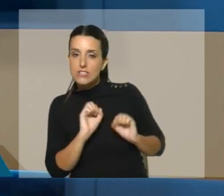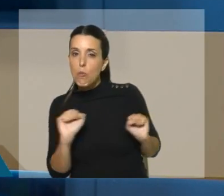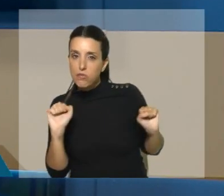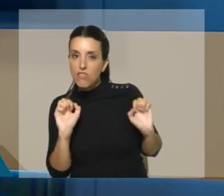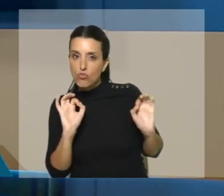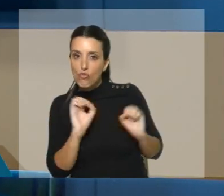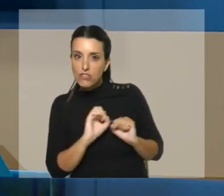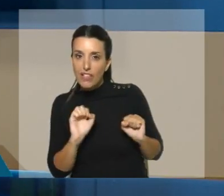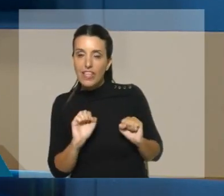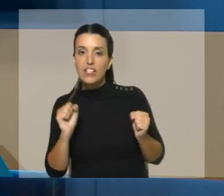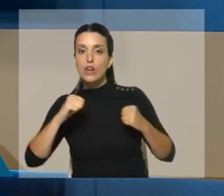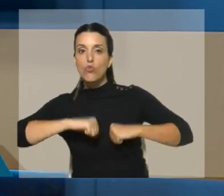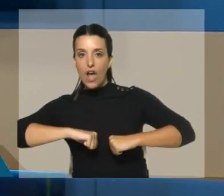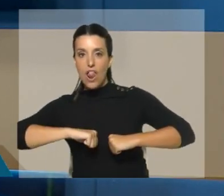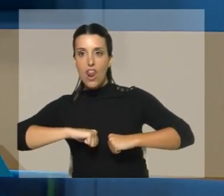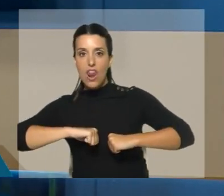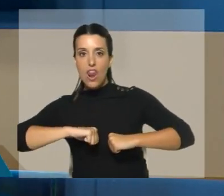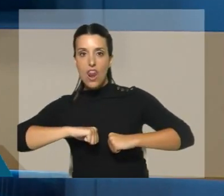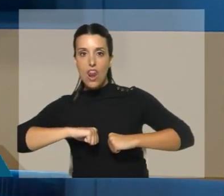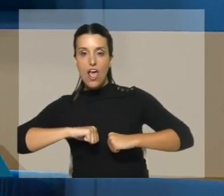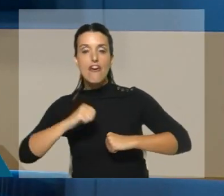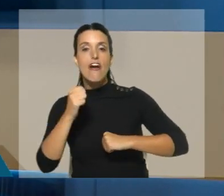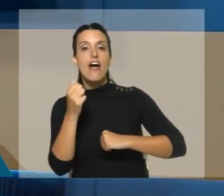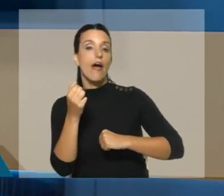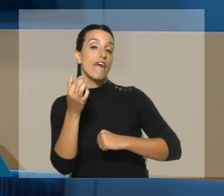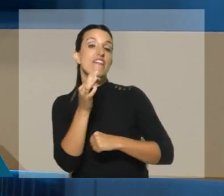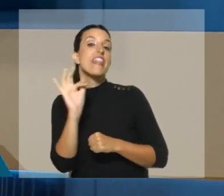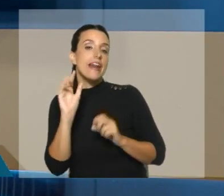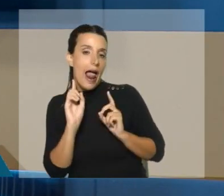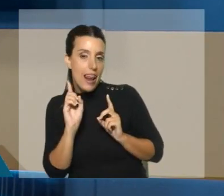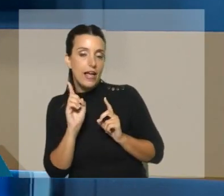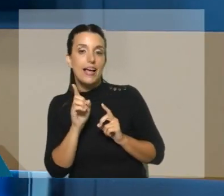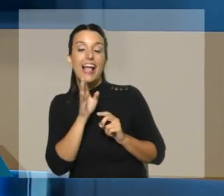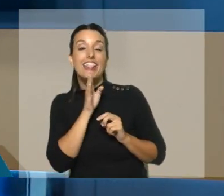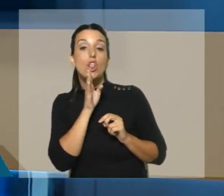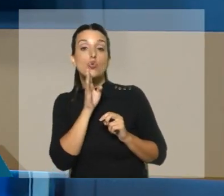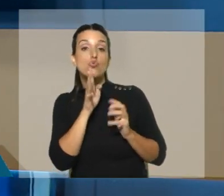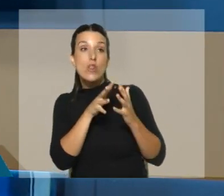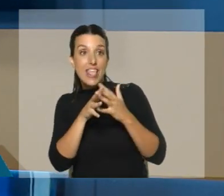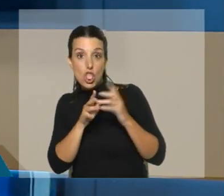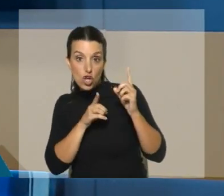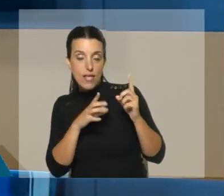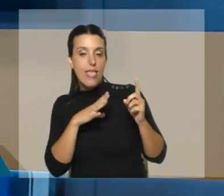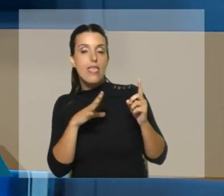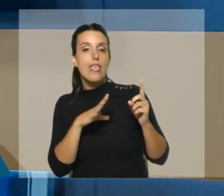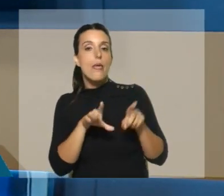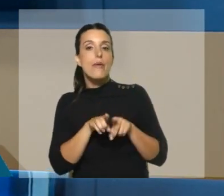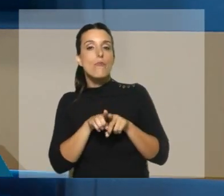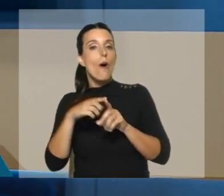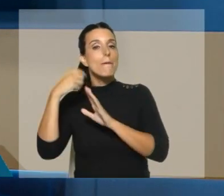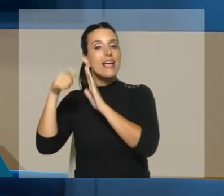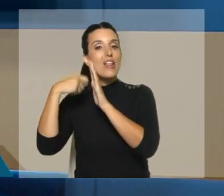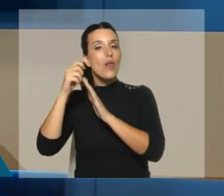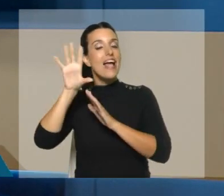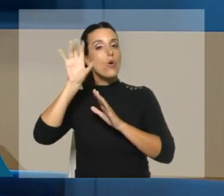un tribunal federal, que en Estados Unidos además tiene eso que todos vemos en las películas, se llama el